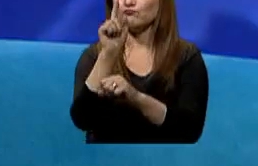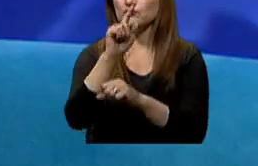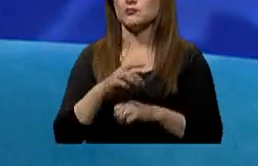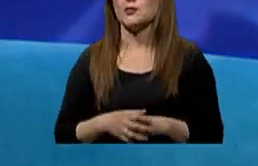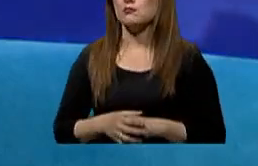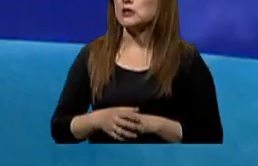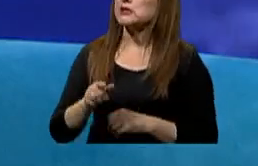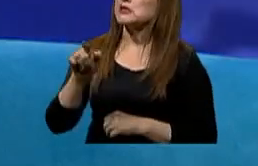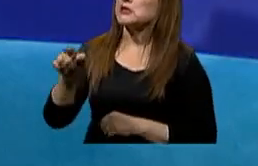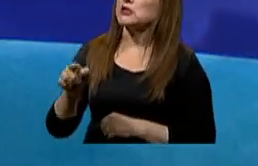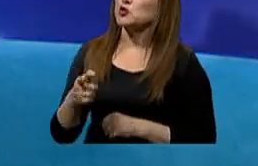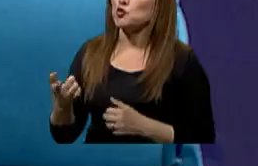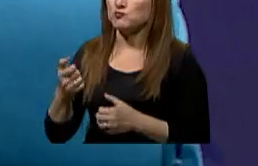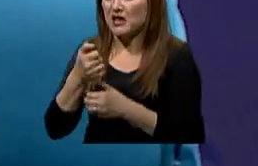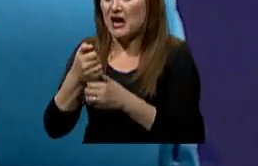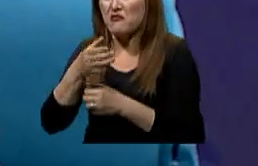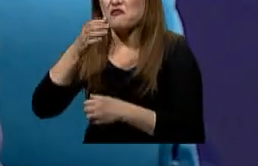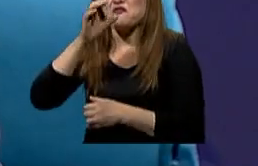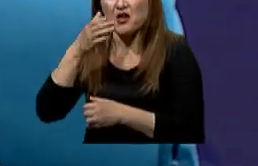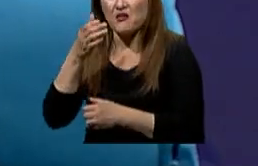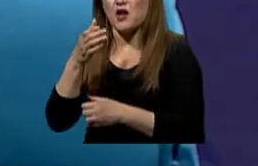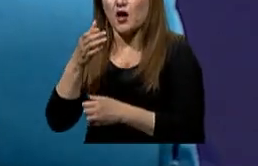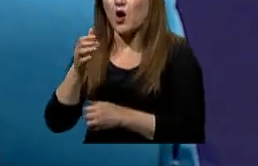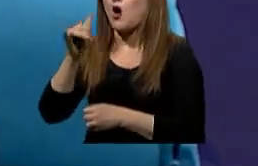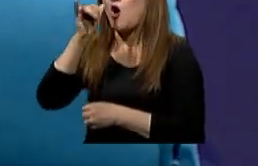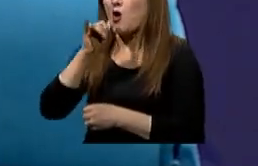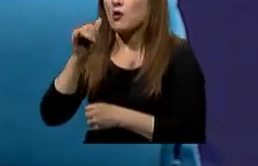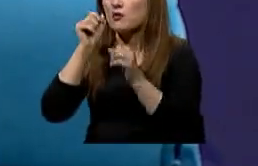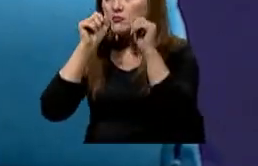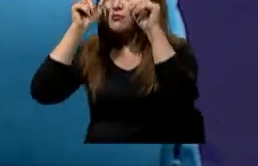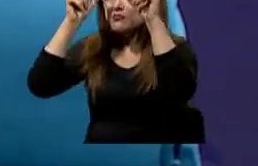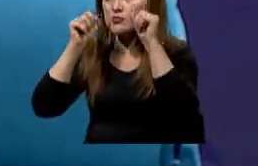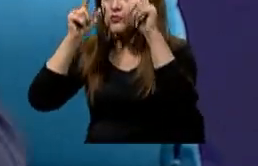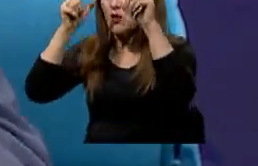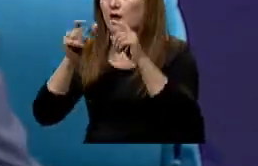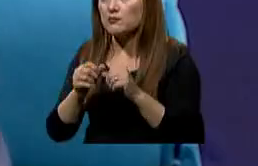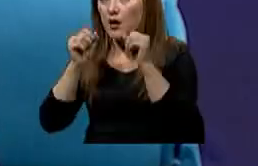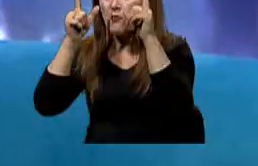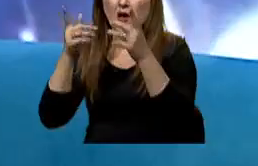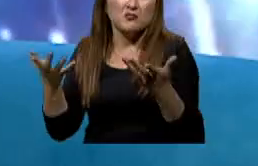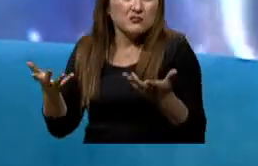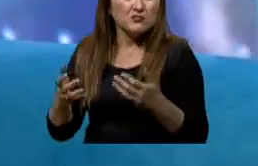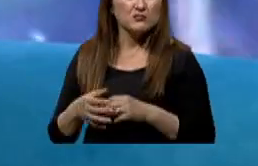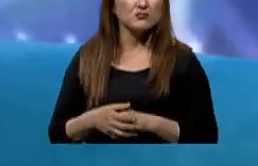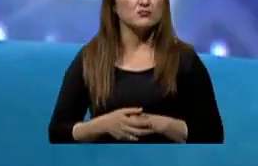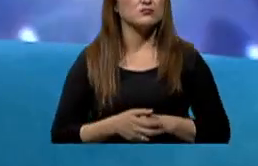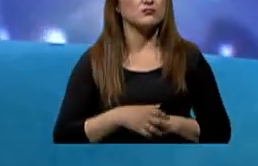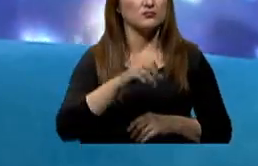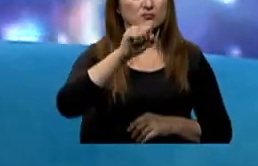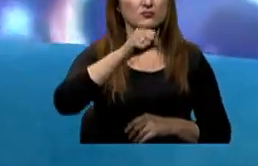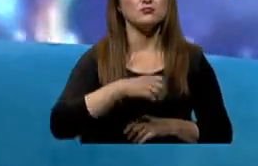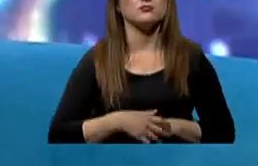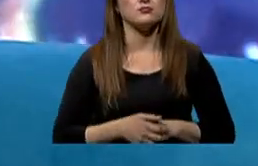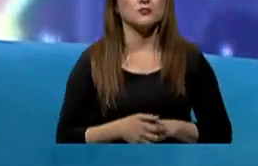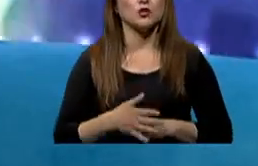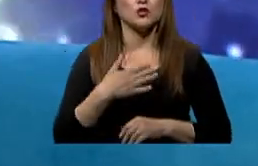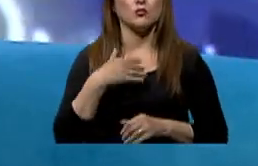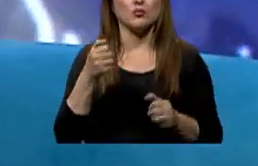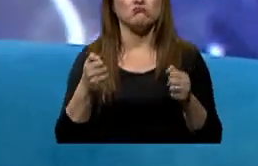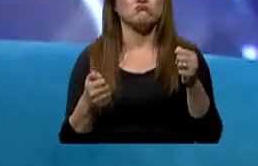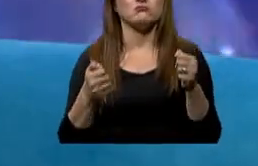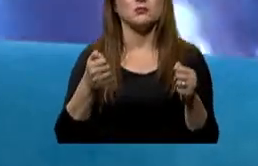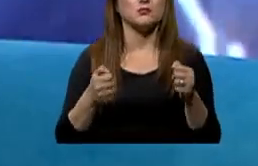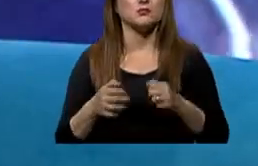que tú te tomas mucho café, tomas de estas bebidas energizantes, algún tipo de estimulante, alguna de estas cosas? Sí, fíjate que cuando voy a conducir me